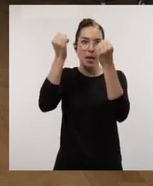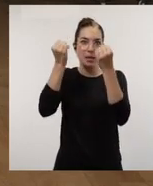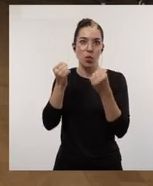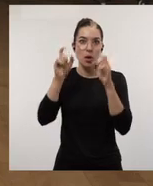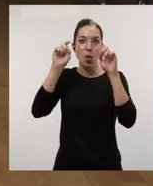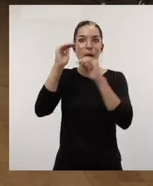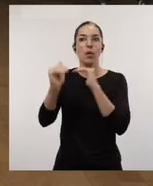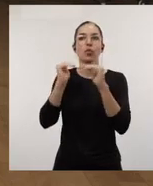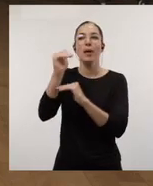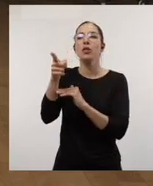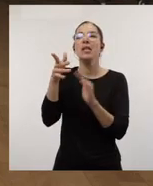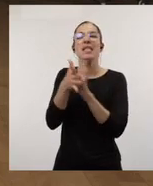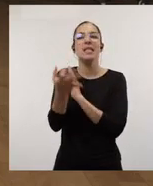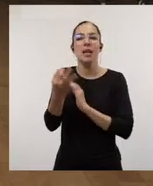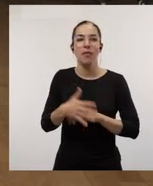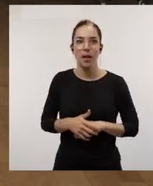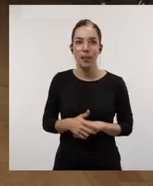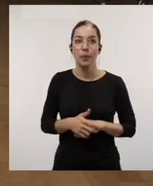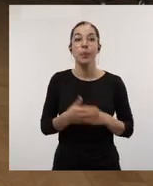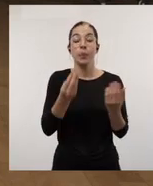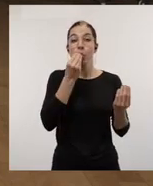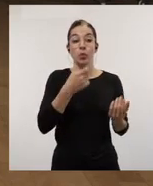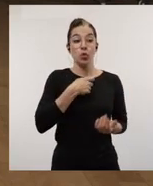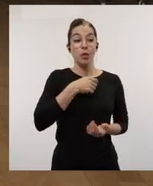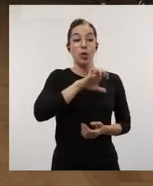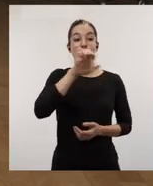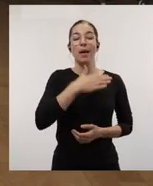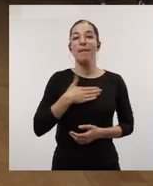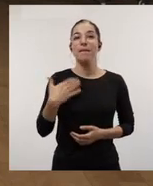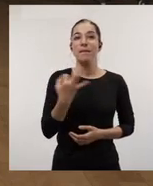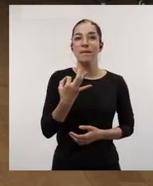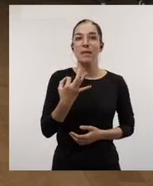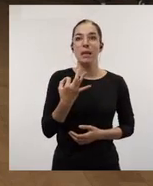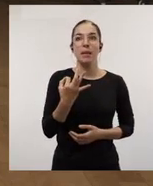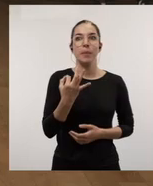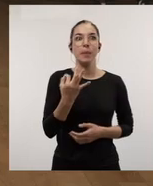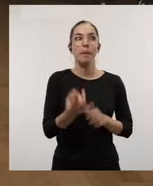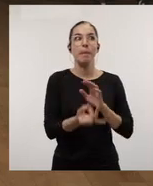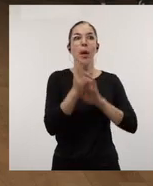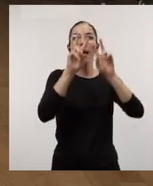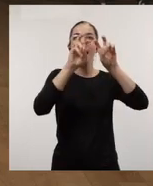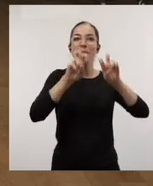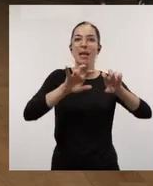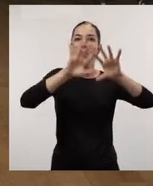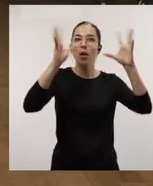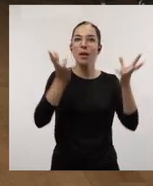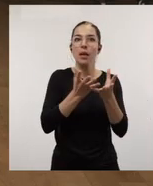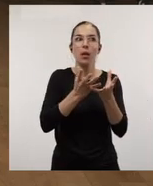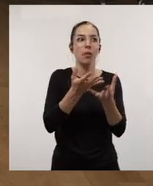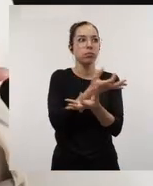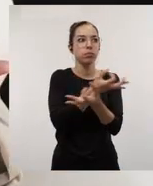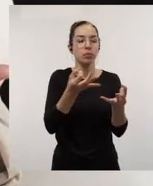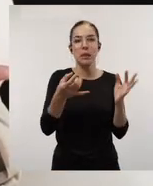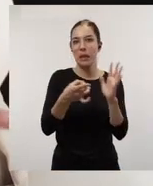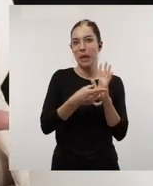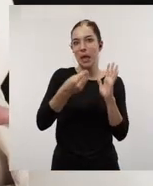educación superior, ¿en qué se traduce? Pues la Comisión Europea efectivamente lo que quiere es generar una investigación internacional de